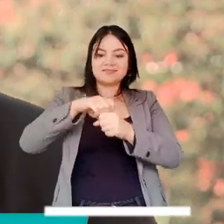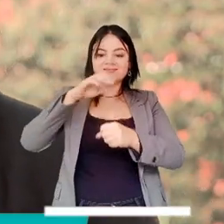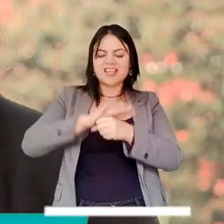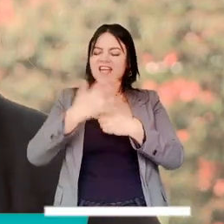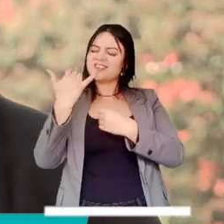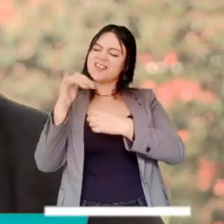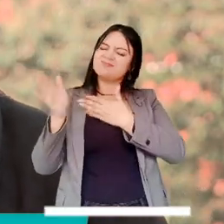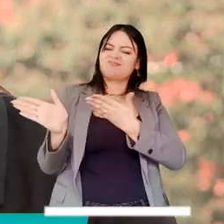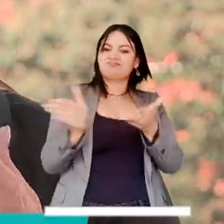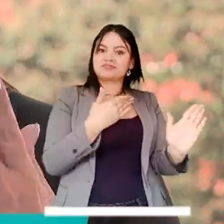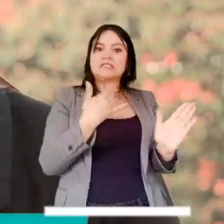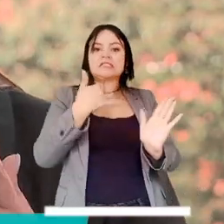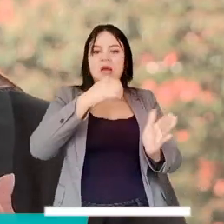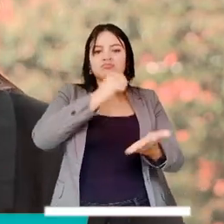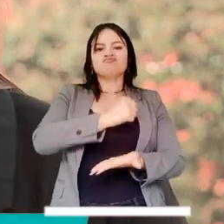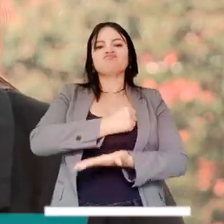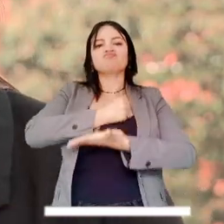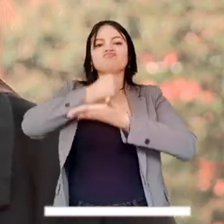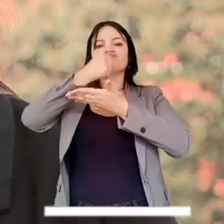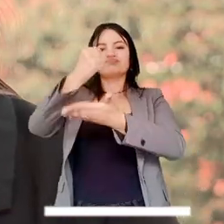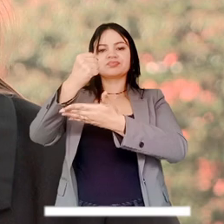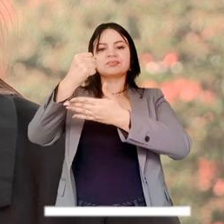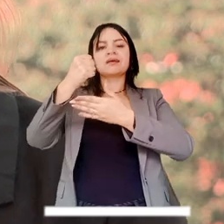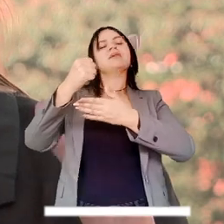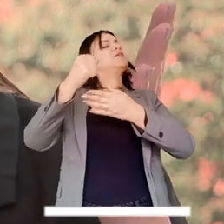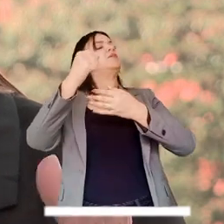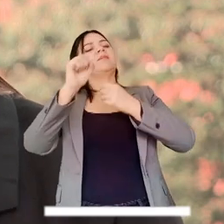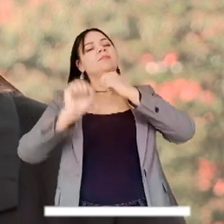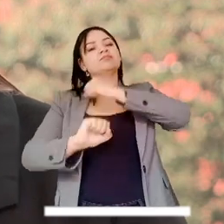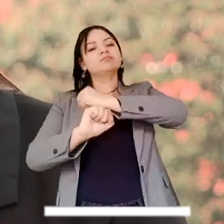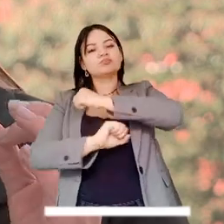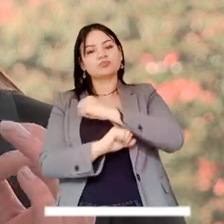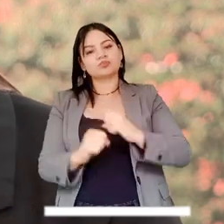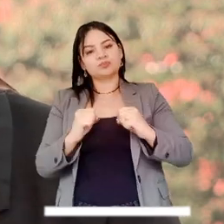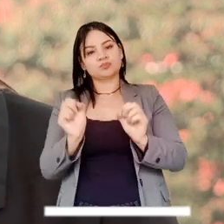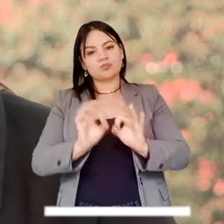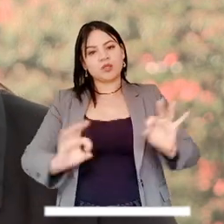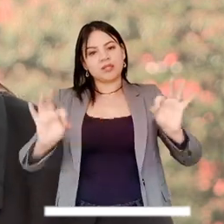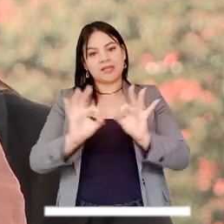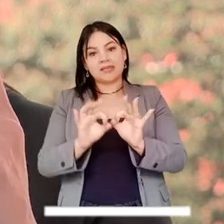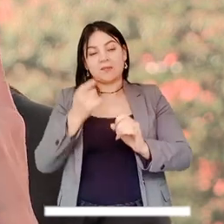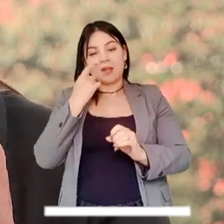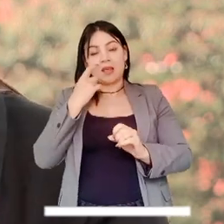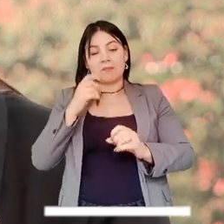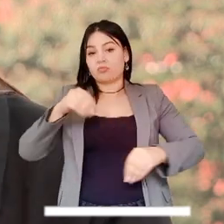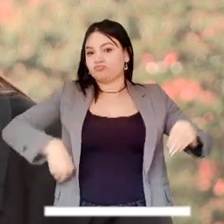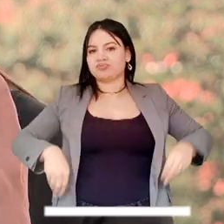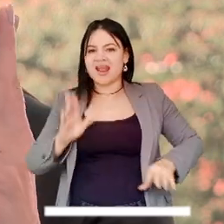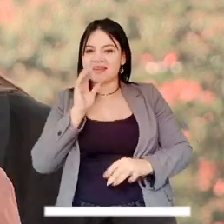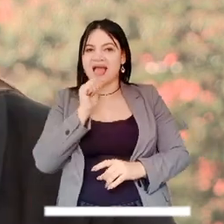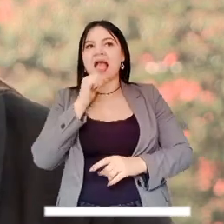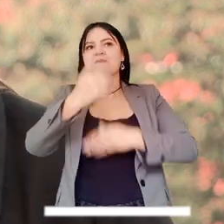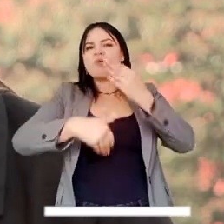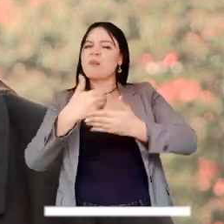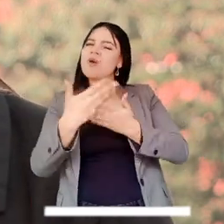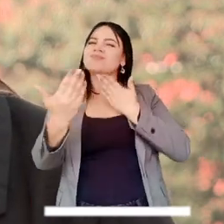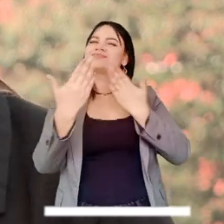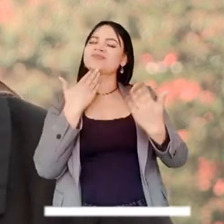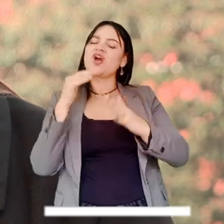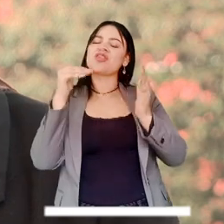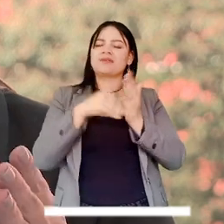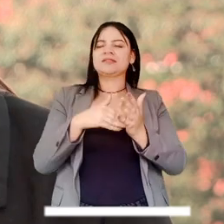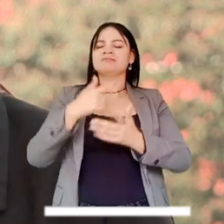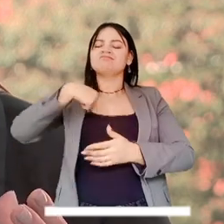tiene un plan de desarrollo, con un presupuesto asignado, con pilares muy importantes, entre ellos la transparencia y la generación de